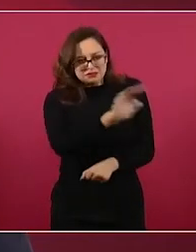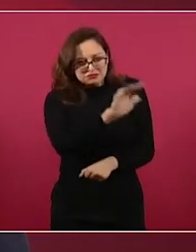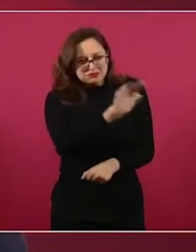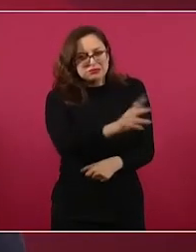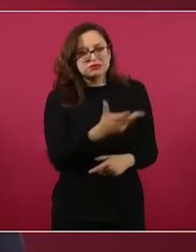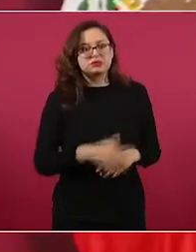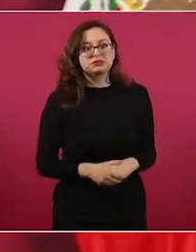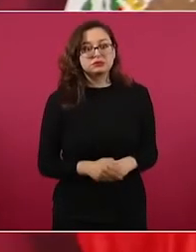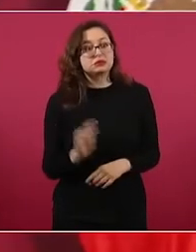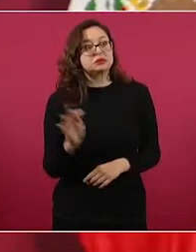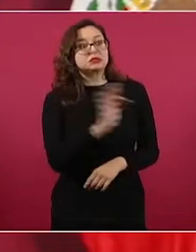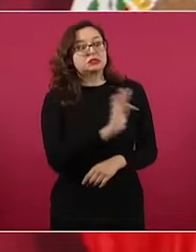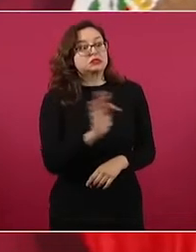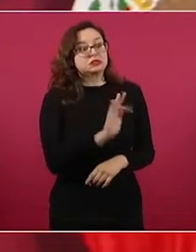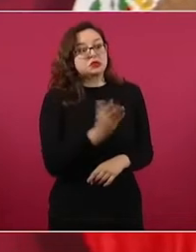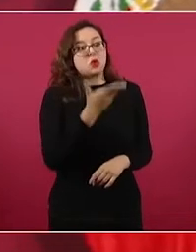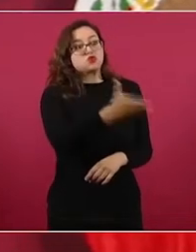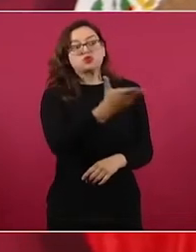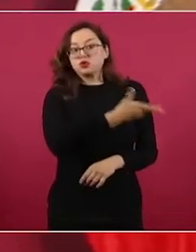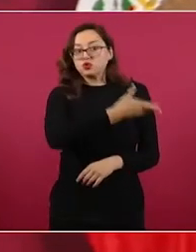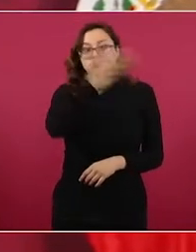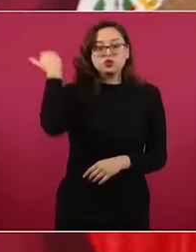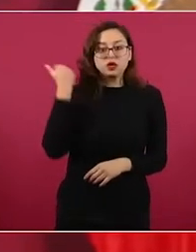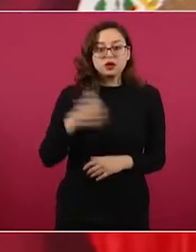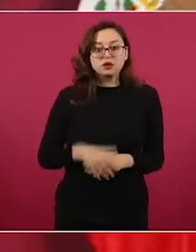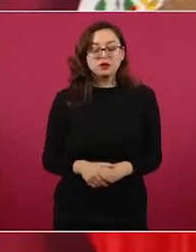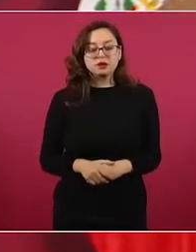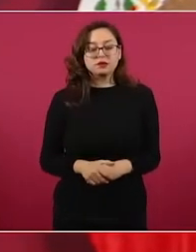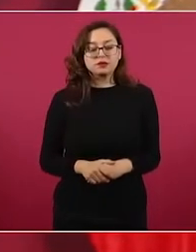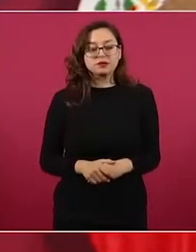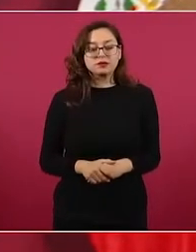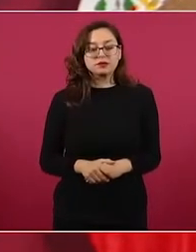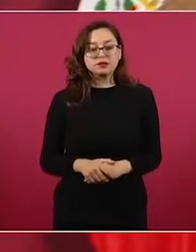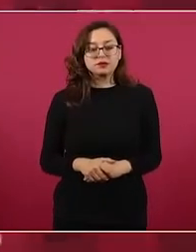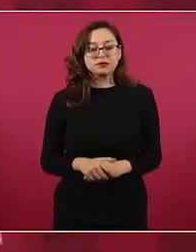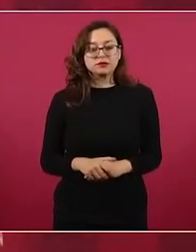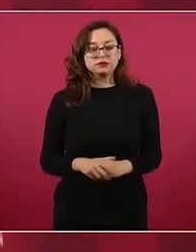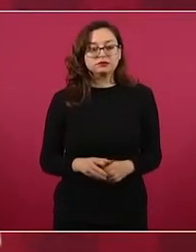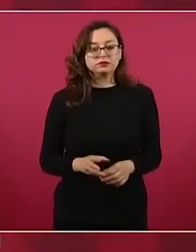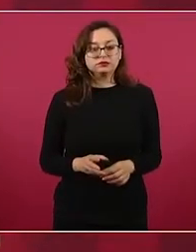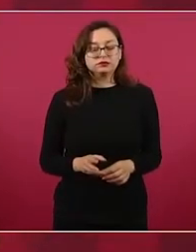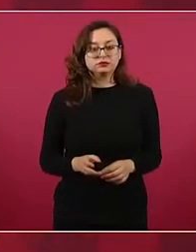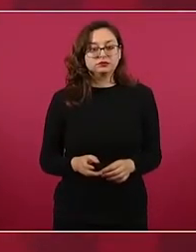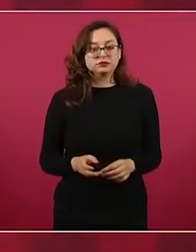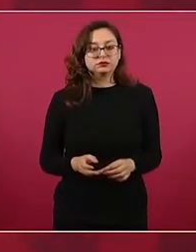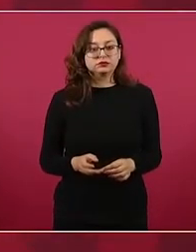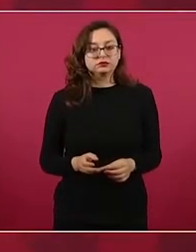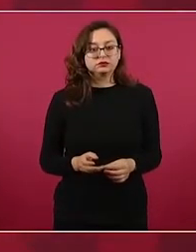A lo mejor usted nos ha informado, porque usted siempre